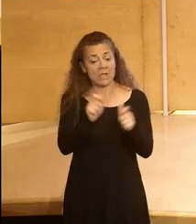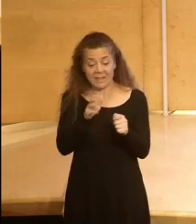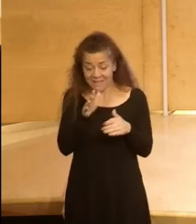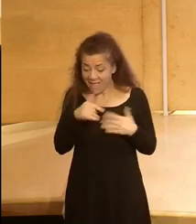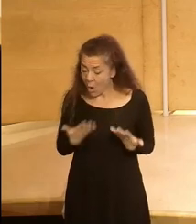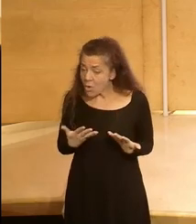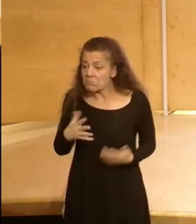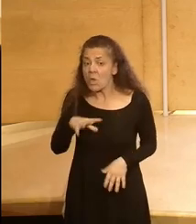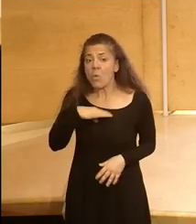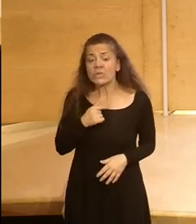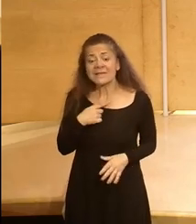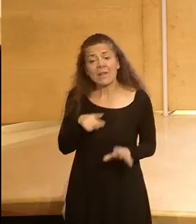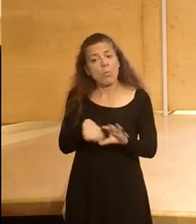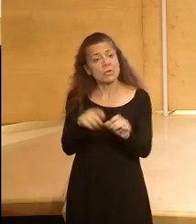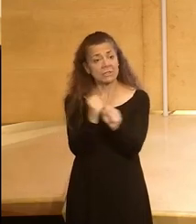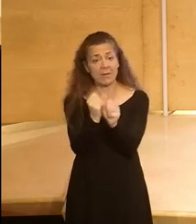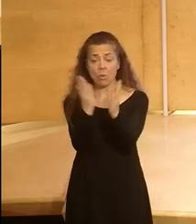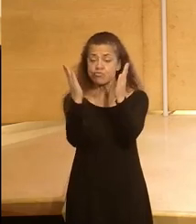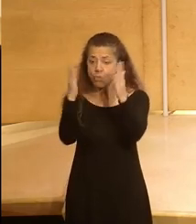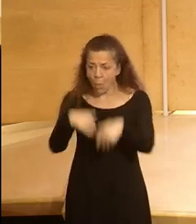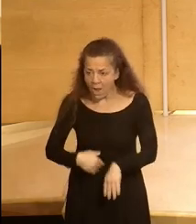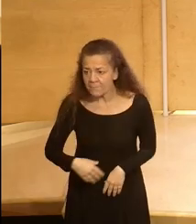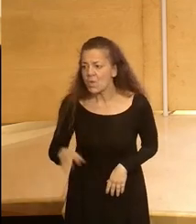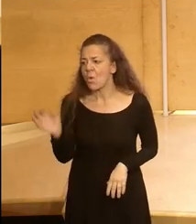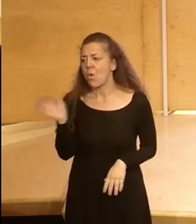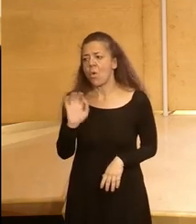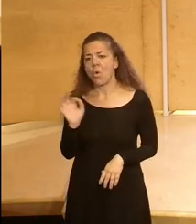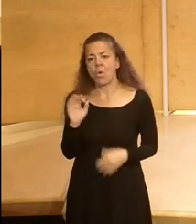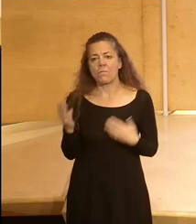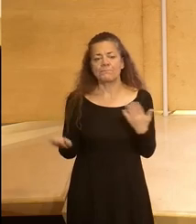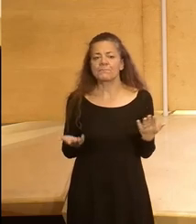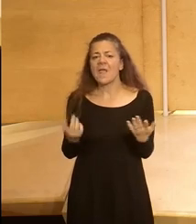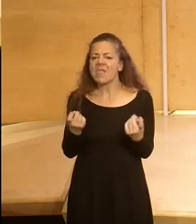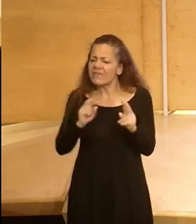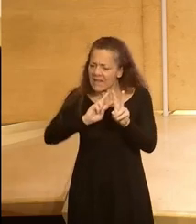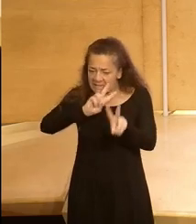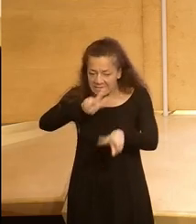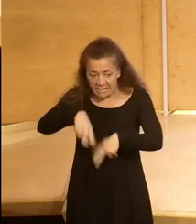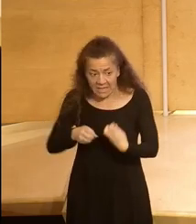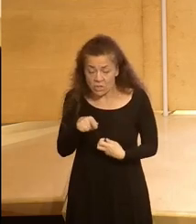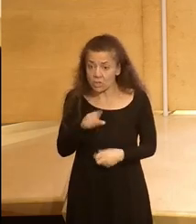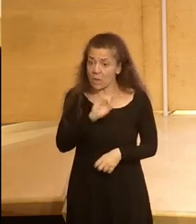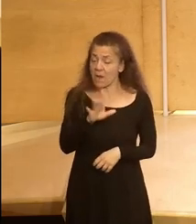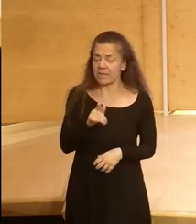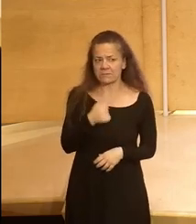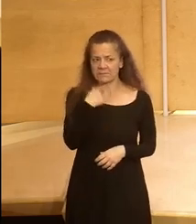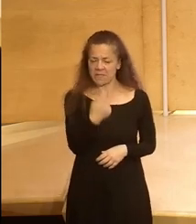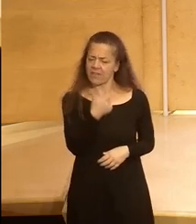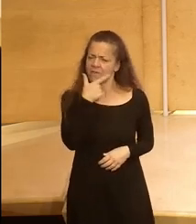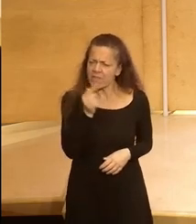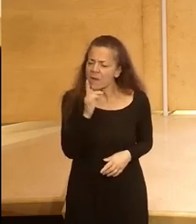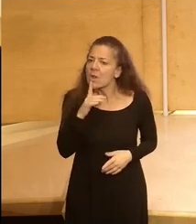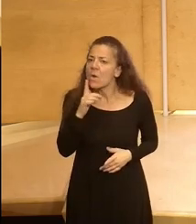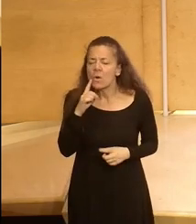mismo quizá no tiene un puesto de trabajo o que tiene que digamos reciclarse esto que parece que se dice tan fácil pero es que